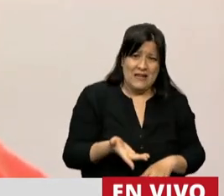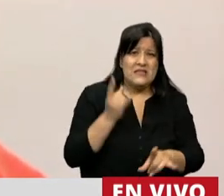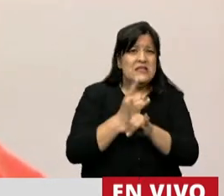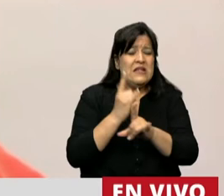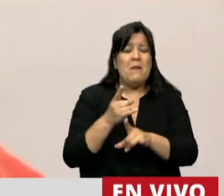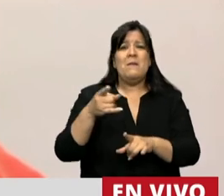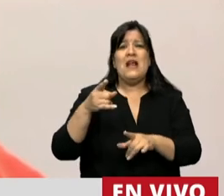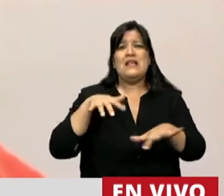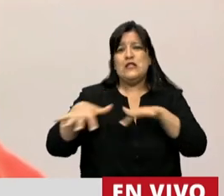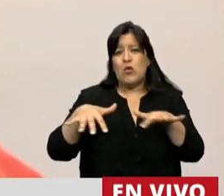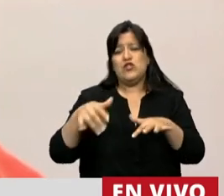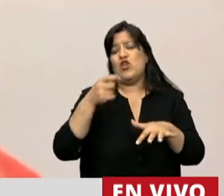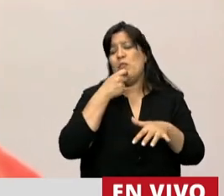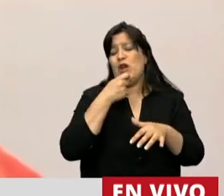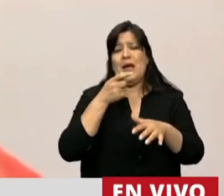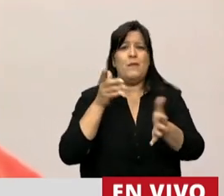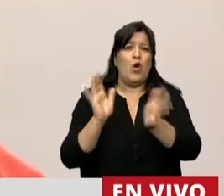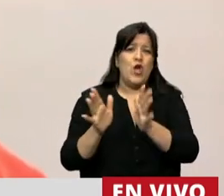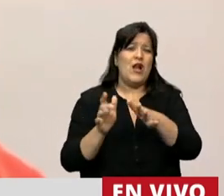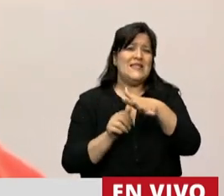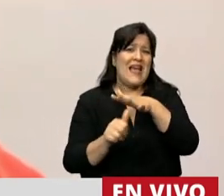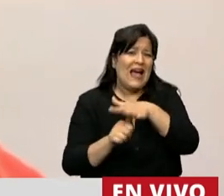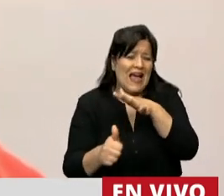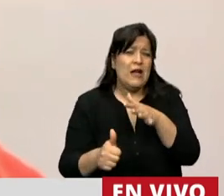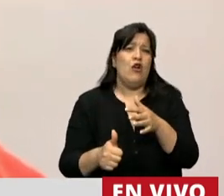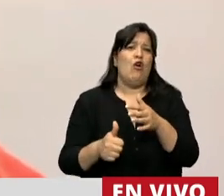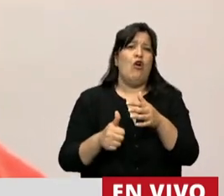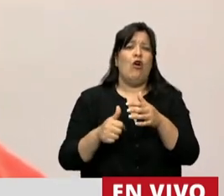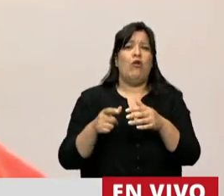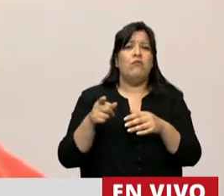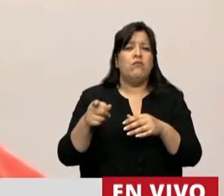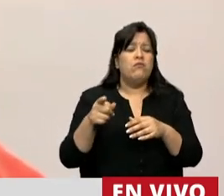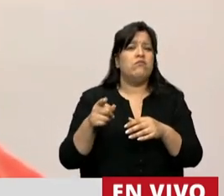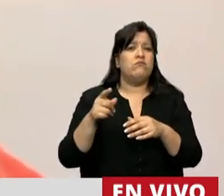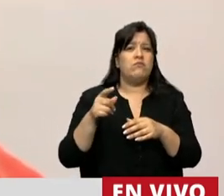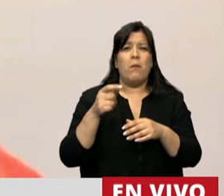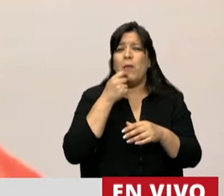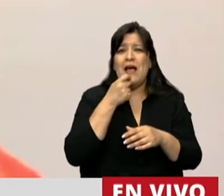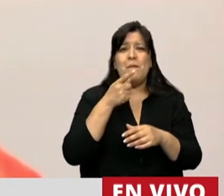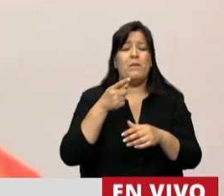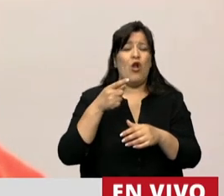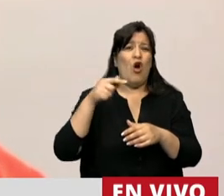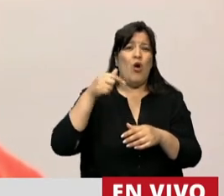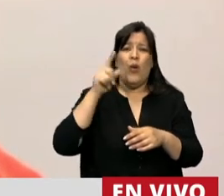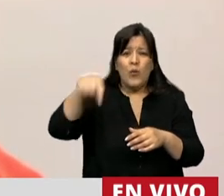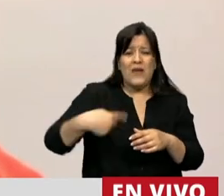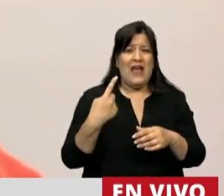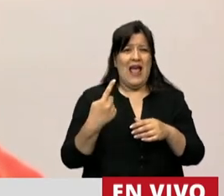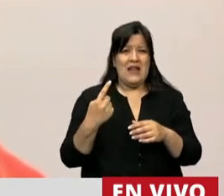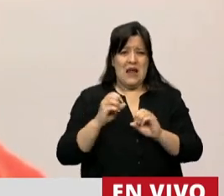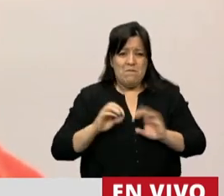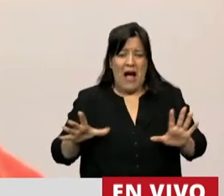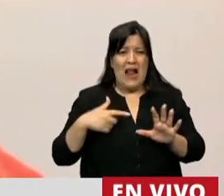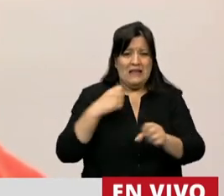como las derivadas de la violencia de género, que impacte en nuestra capacidad de trabajar y en nuestra